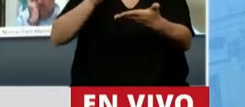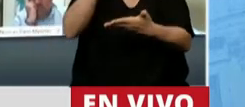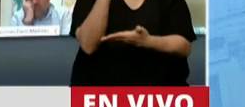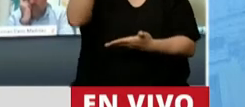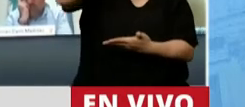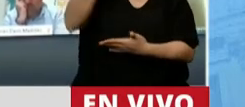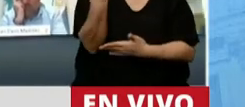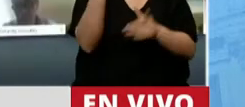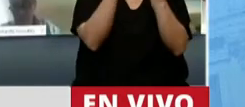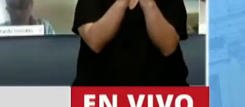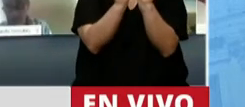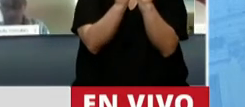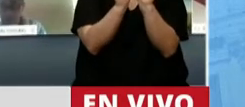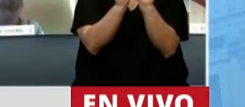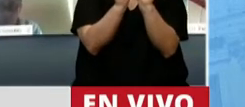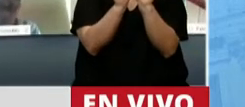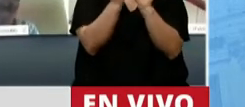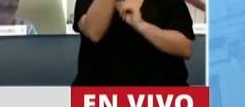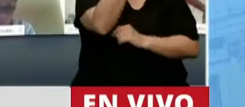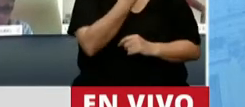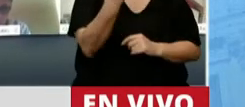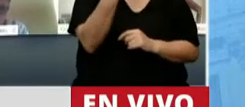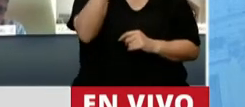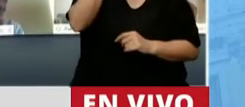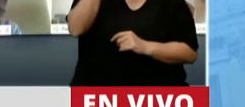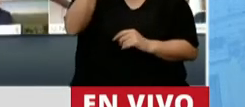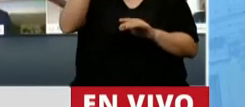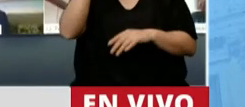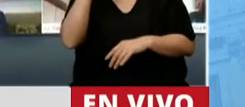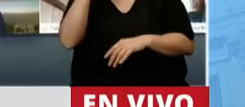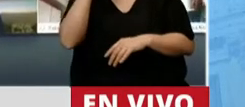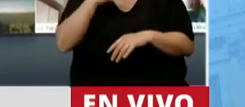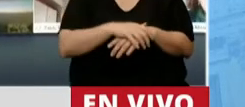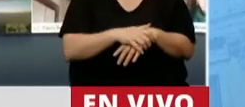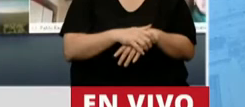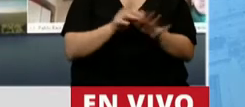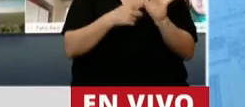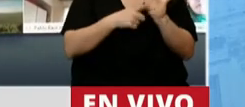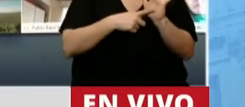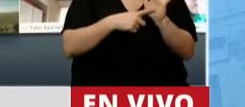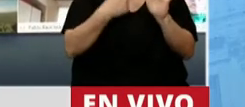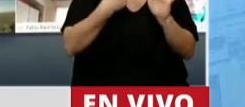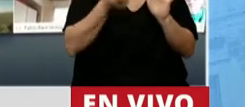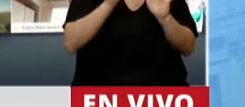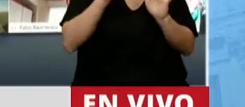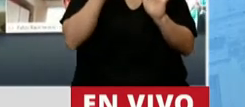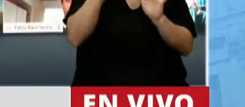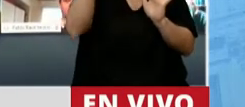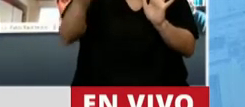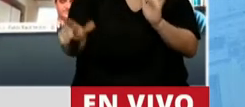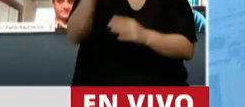número 457, refrendado con su propia firma,